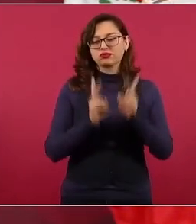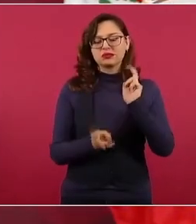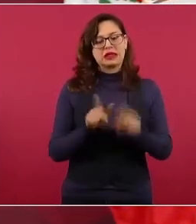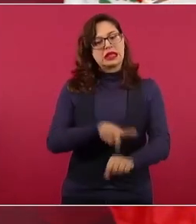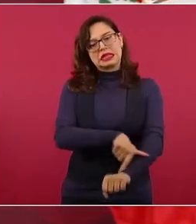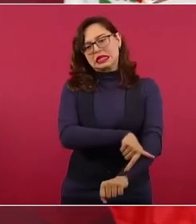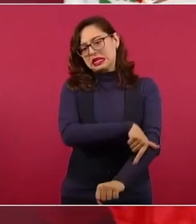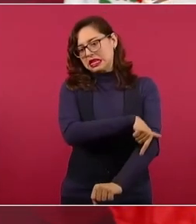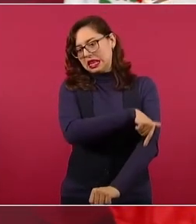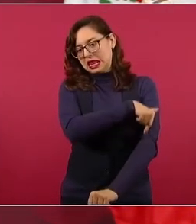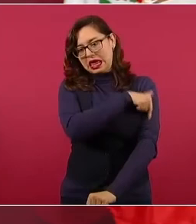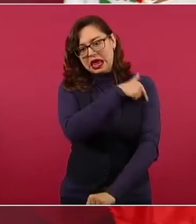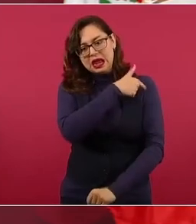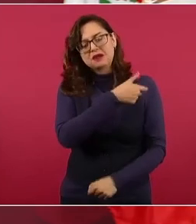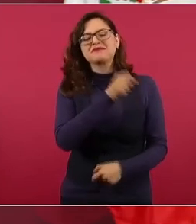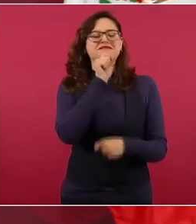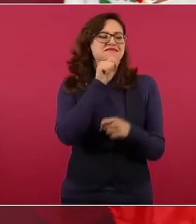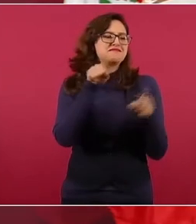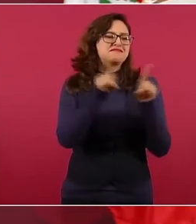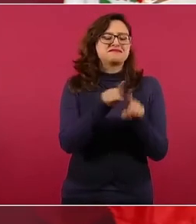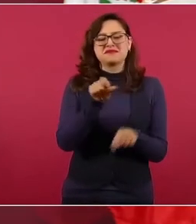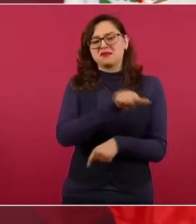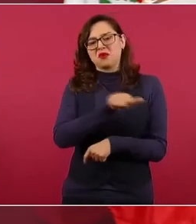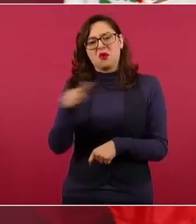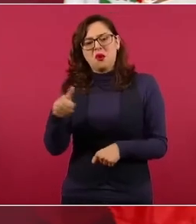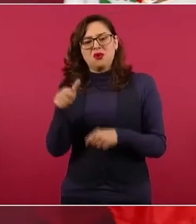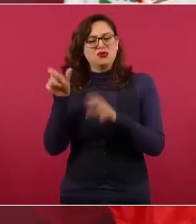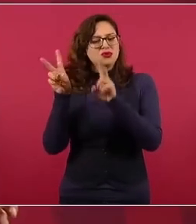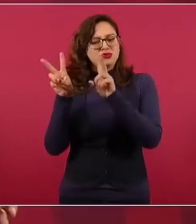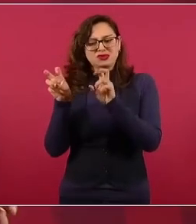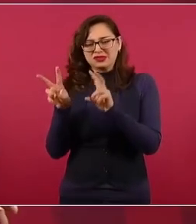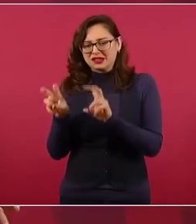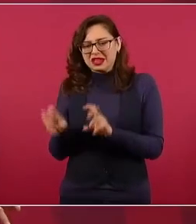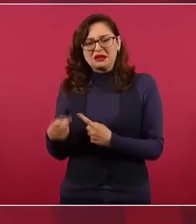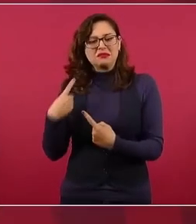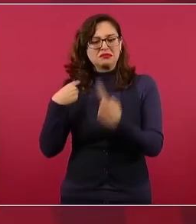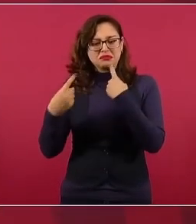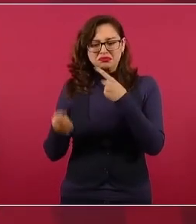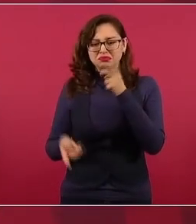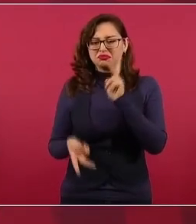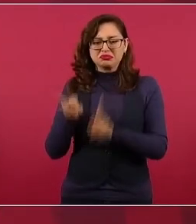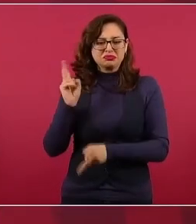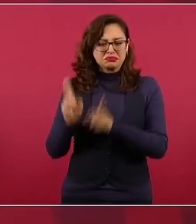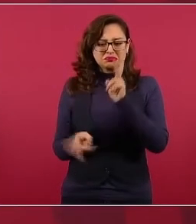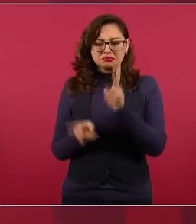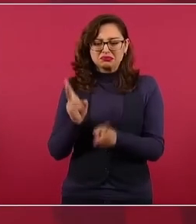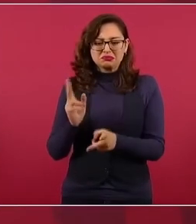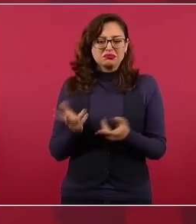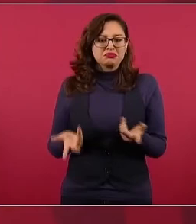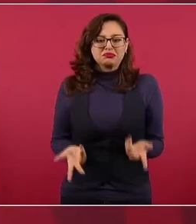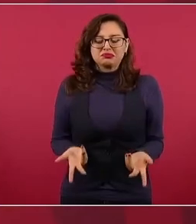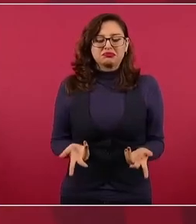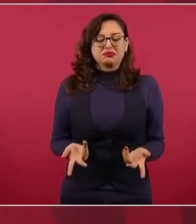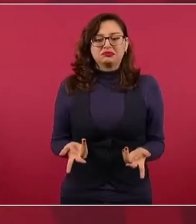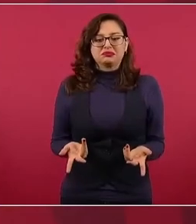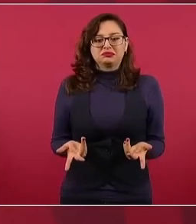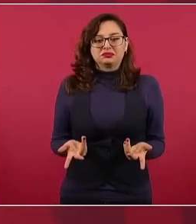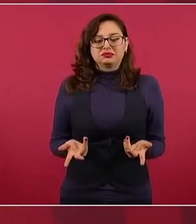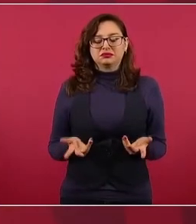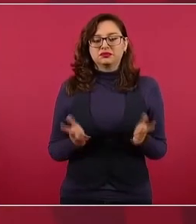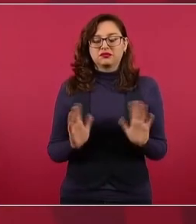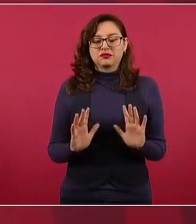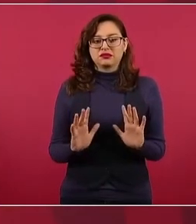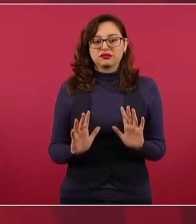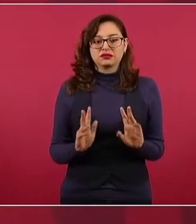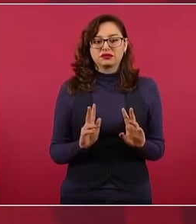de otras cosas, de temas que no tienen que ver sólo con lo